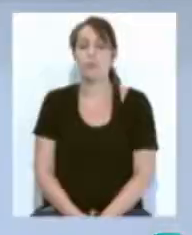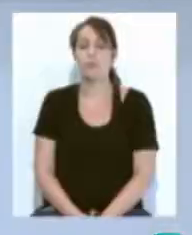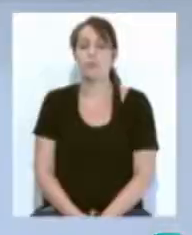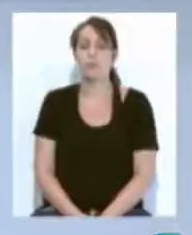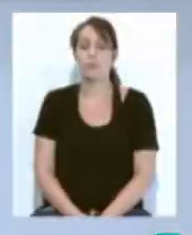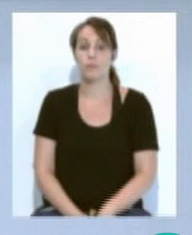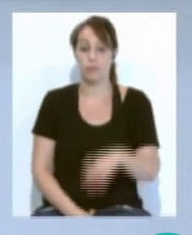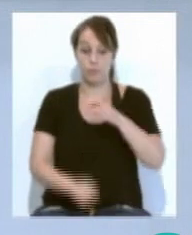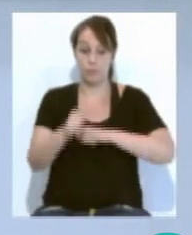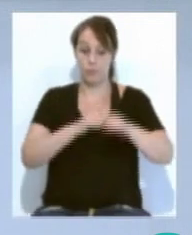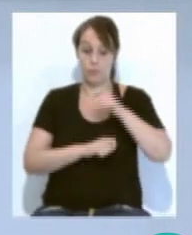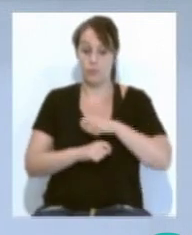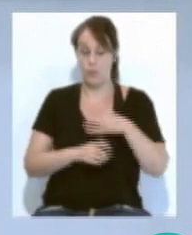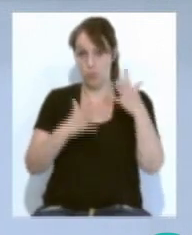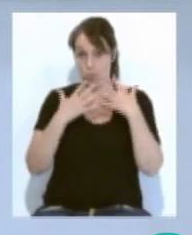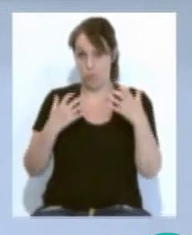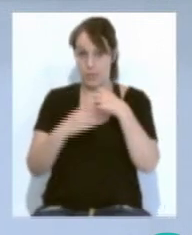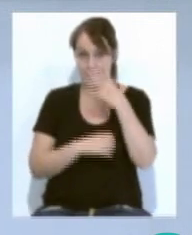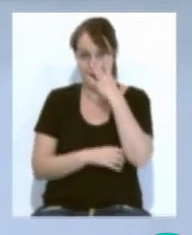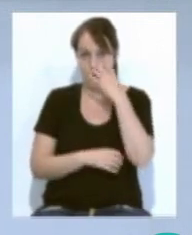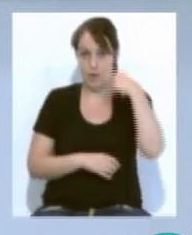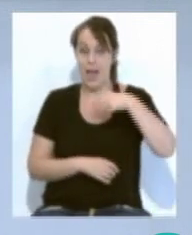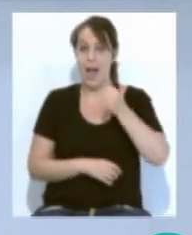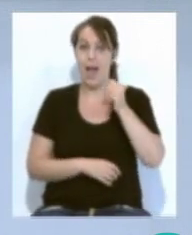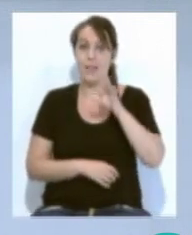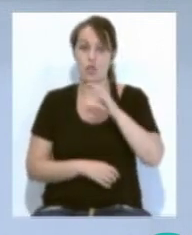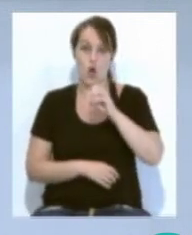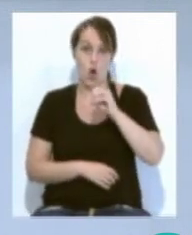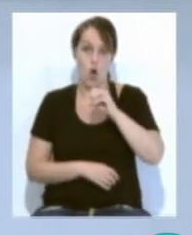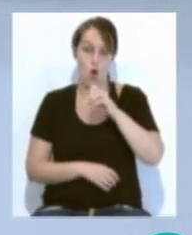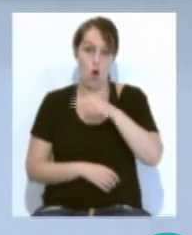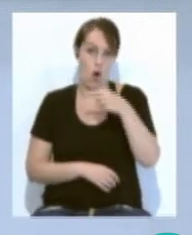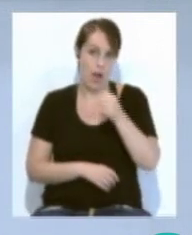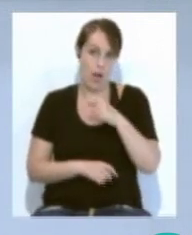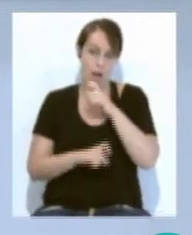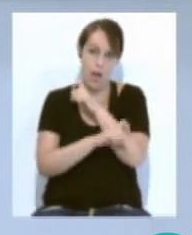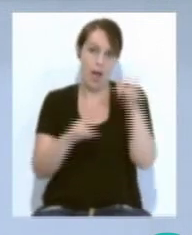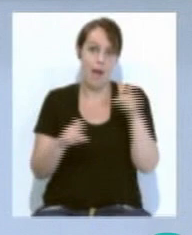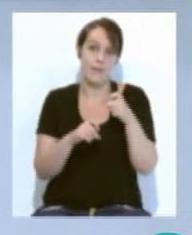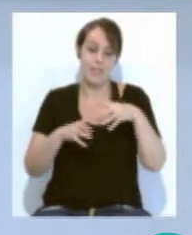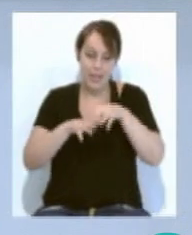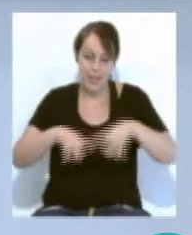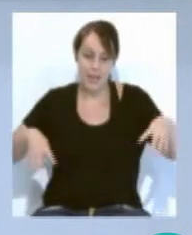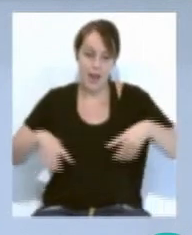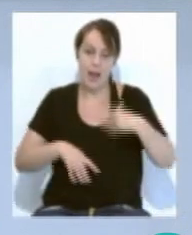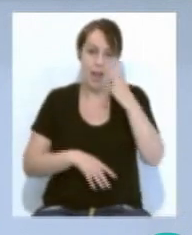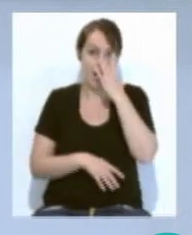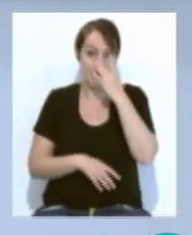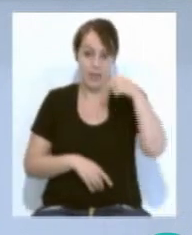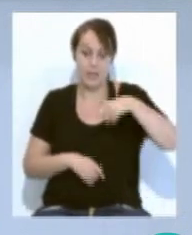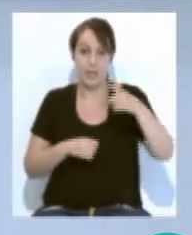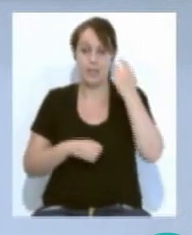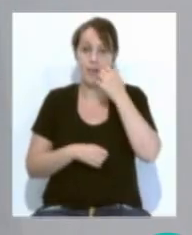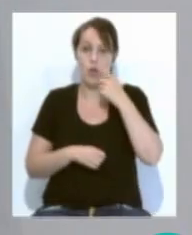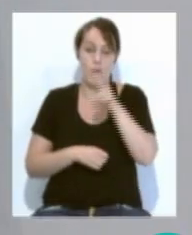La Asociación de Coristas gaditanos a Ascog ha comunicado la suspensión de la gala de carnaval prevista para este sábado 22